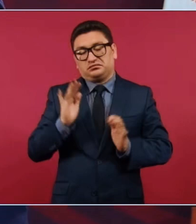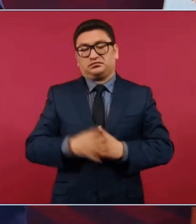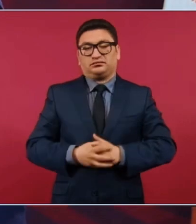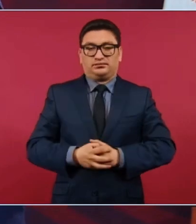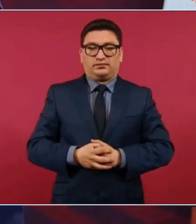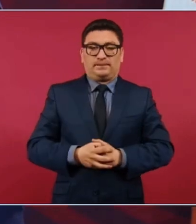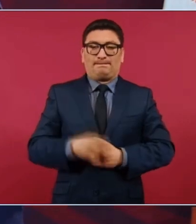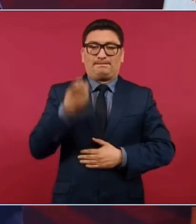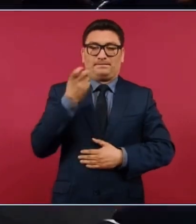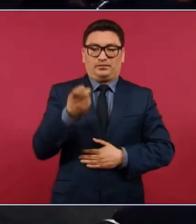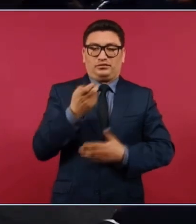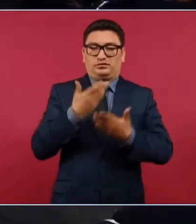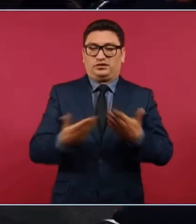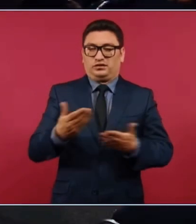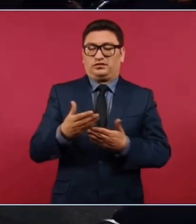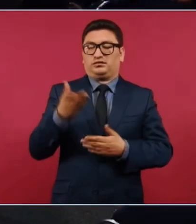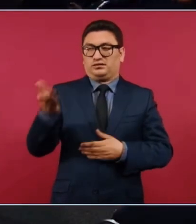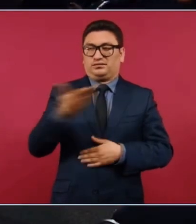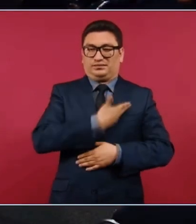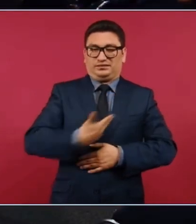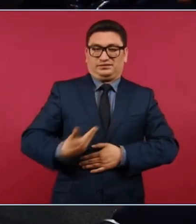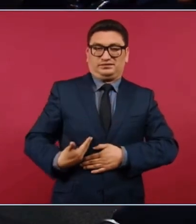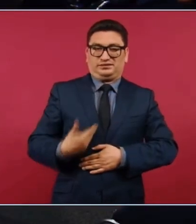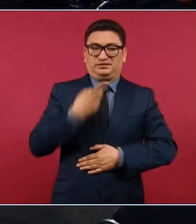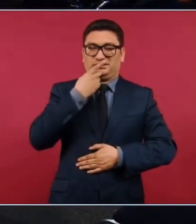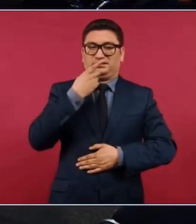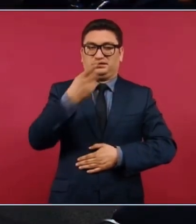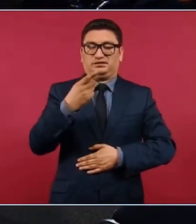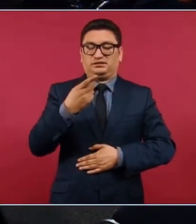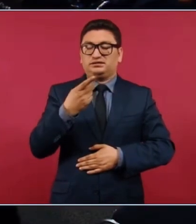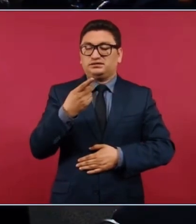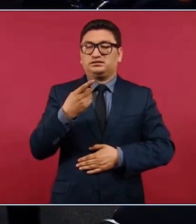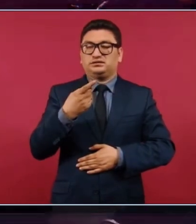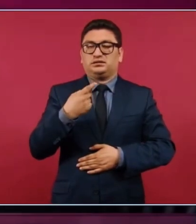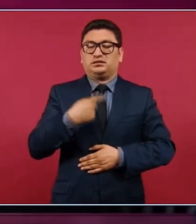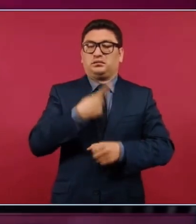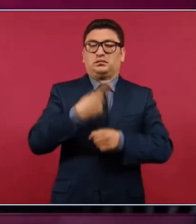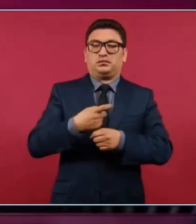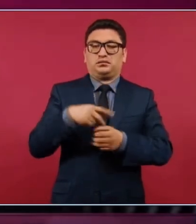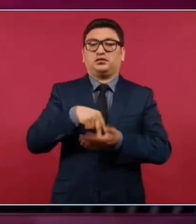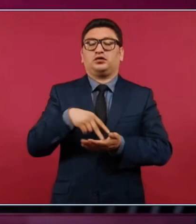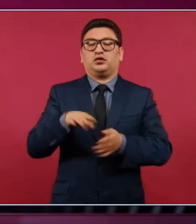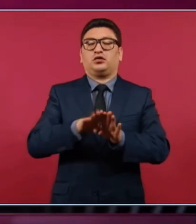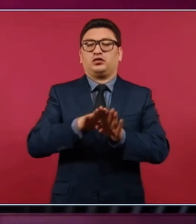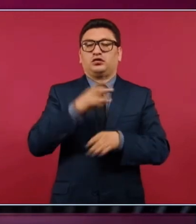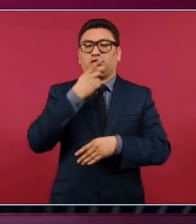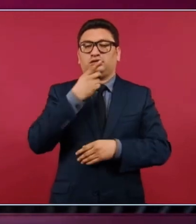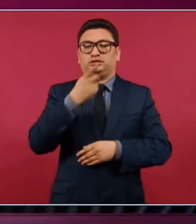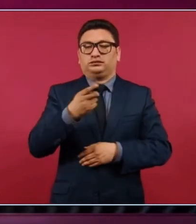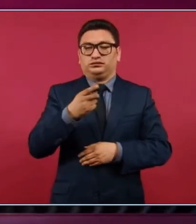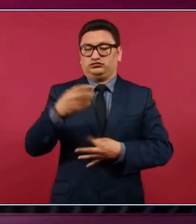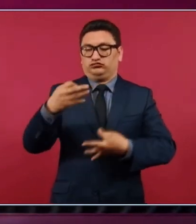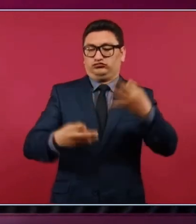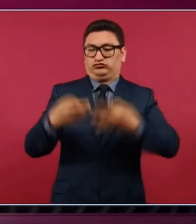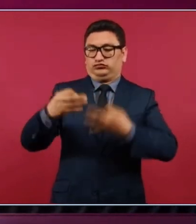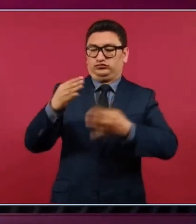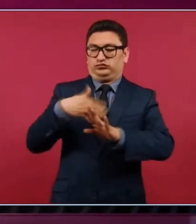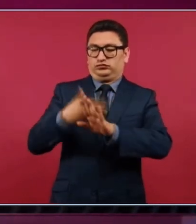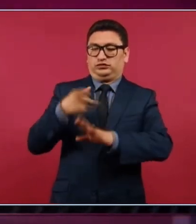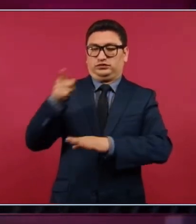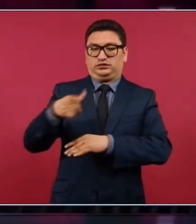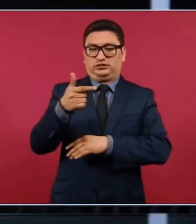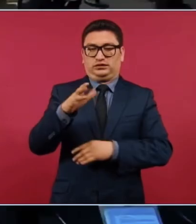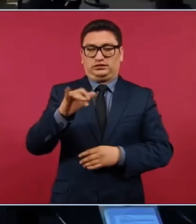Quizá por eso hoy el presidente se puso en primera persona como blanco central del juicio contra García Luna.